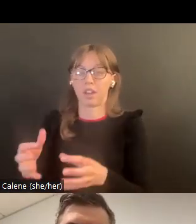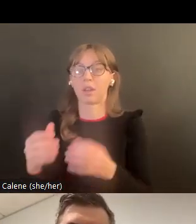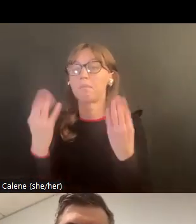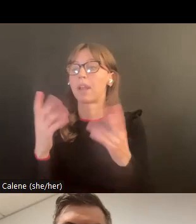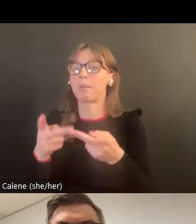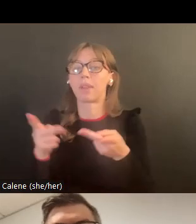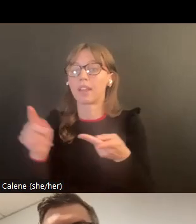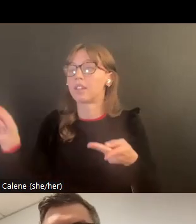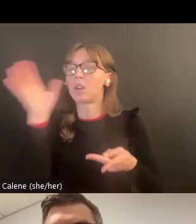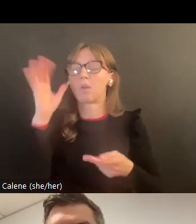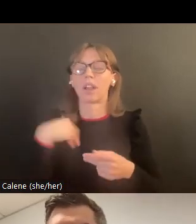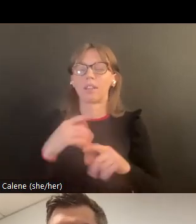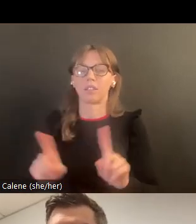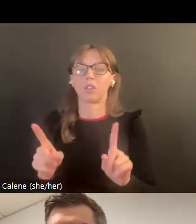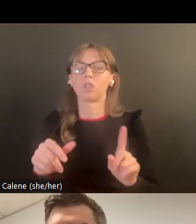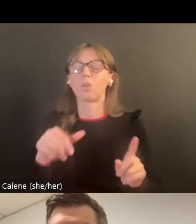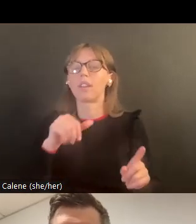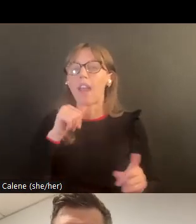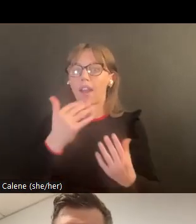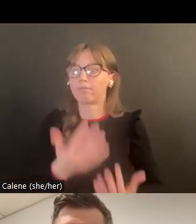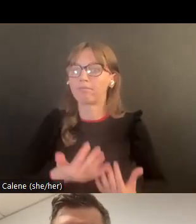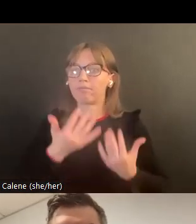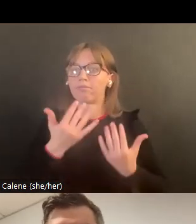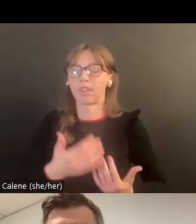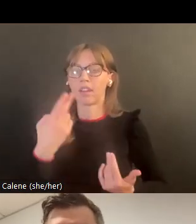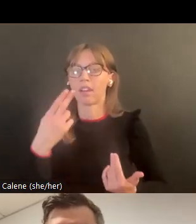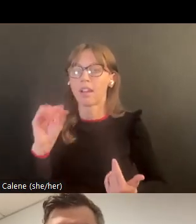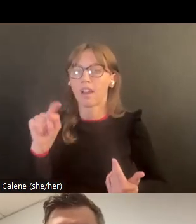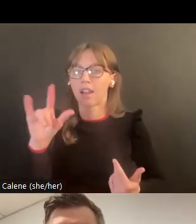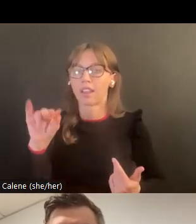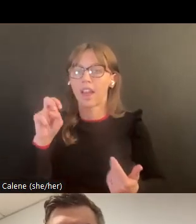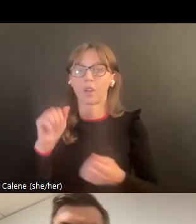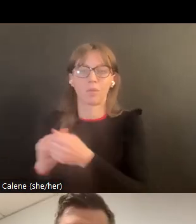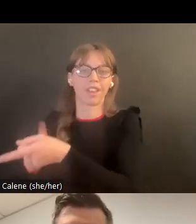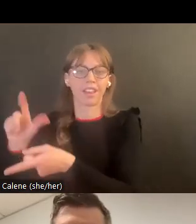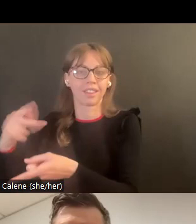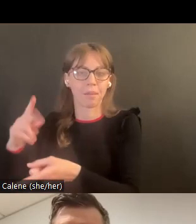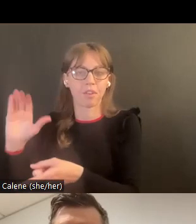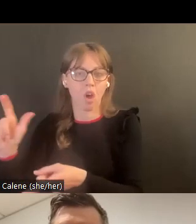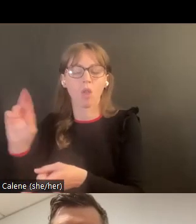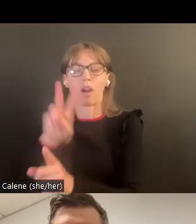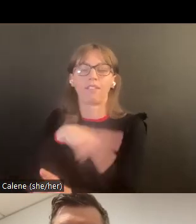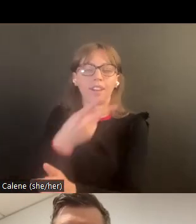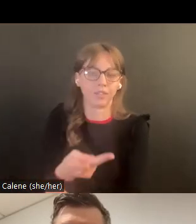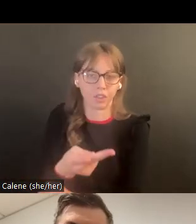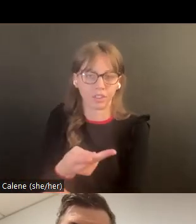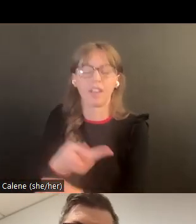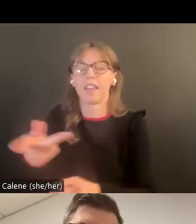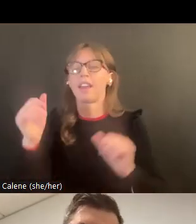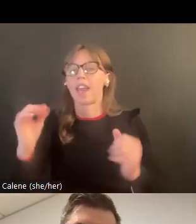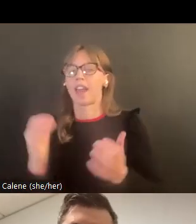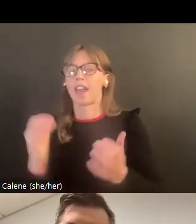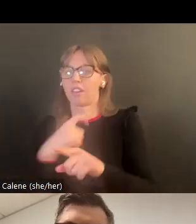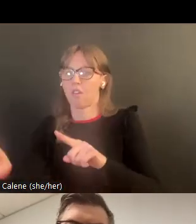son víctimas de violencia doméstica que pueden llamar y seguir ayuda. Y aparte de eso, sería una línea de llamada para Lab